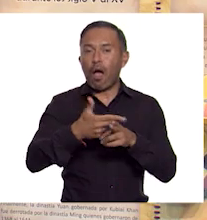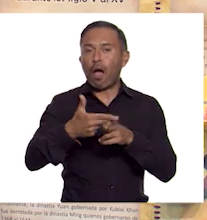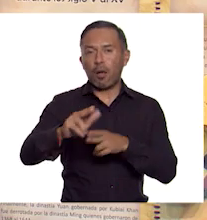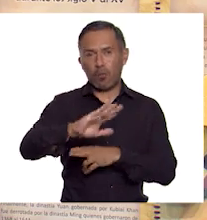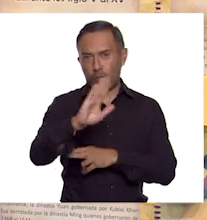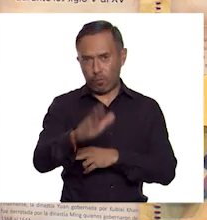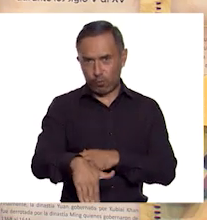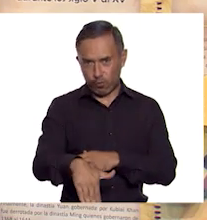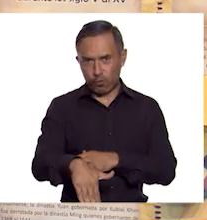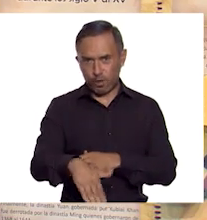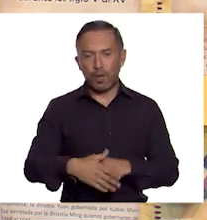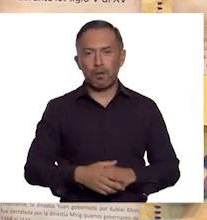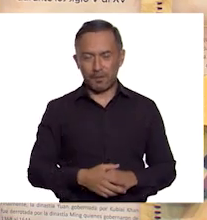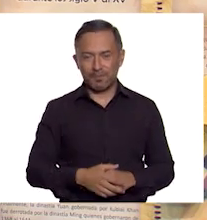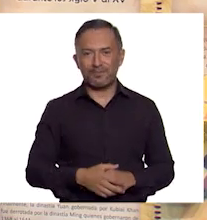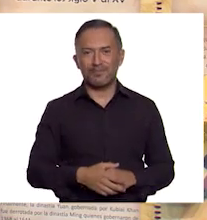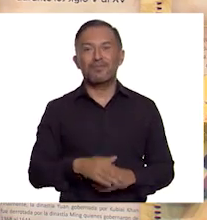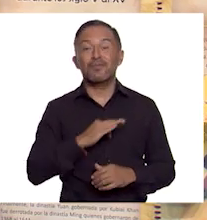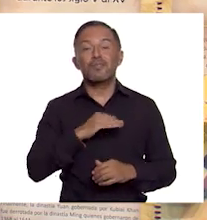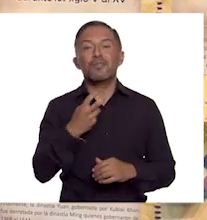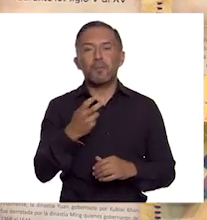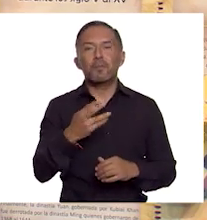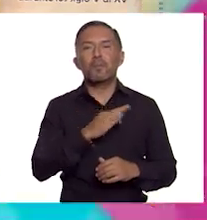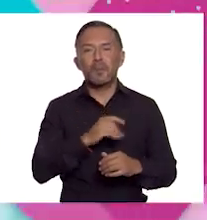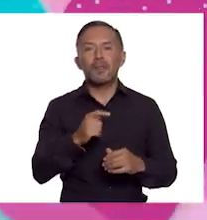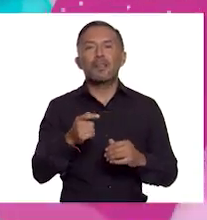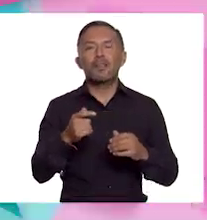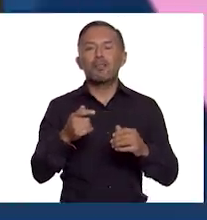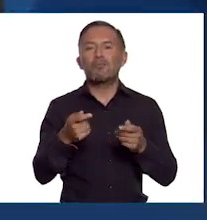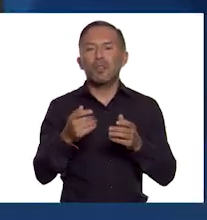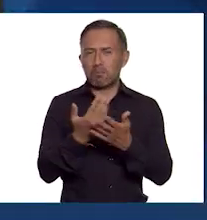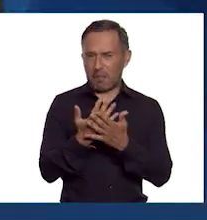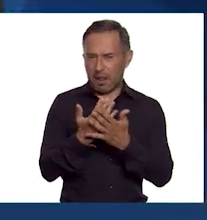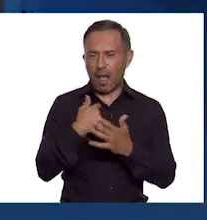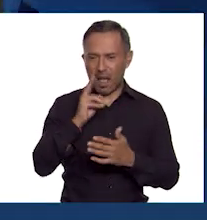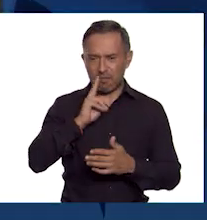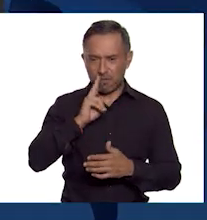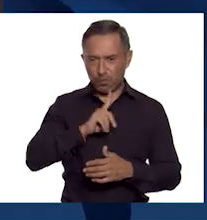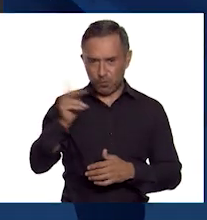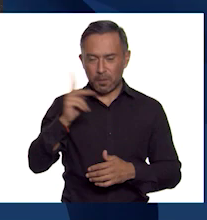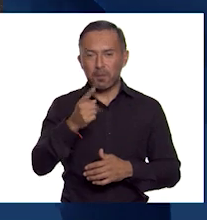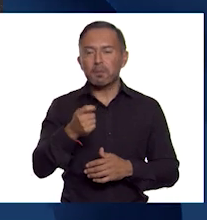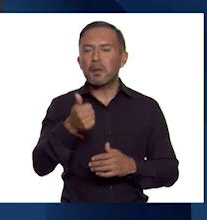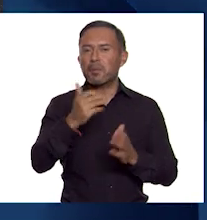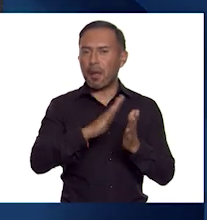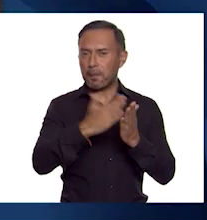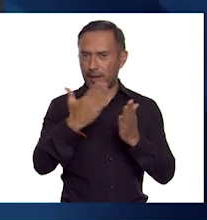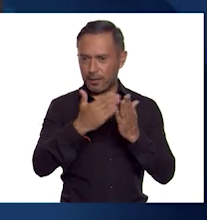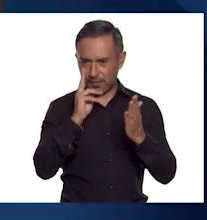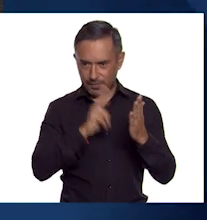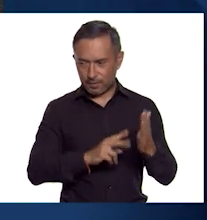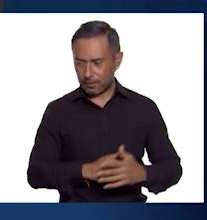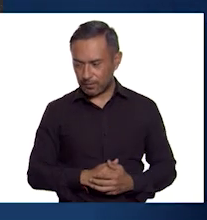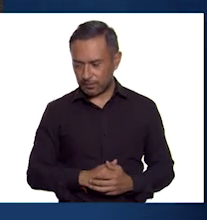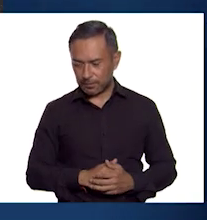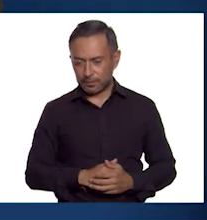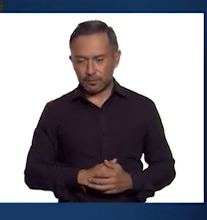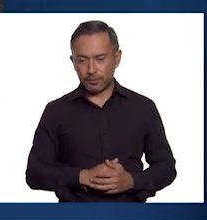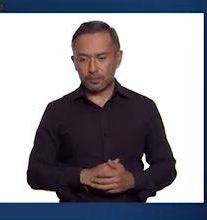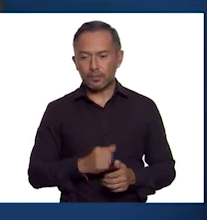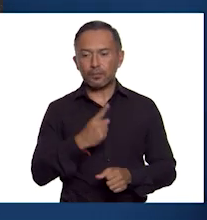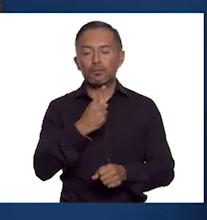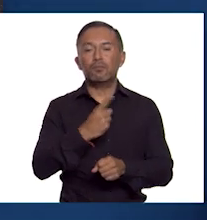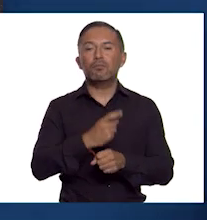Ahora, en pantalla podrán observar cómo quedaron nuestras primeras páginas. ¿Qué les parece si avanzamos hacia